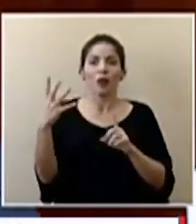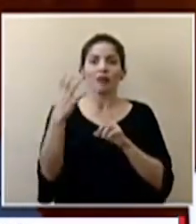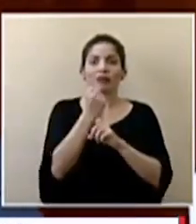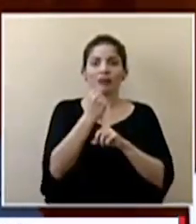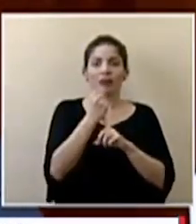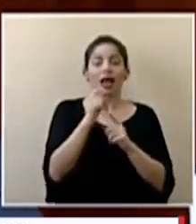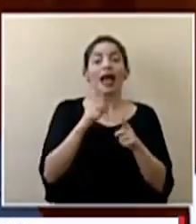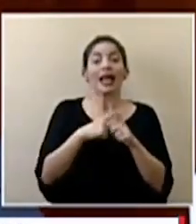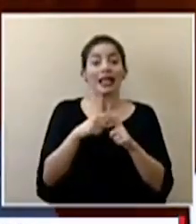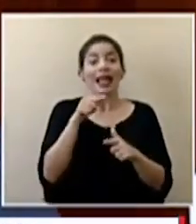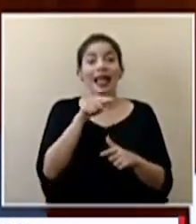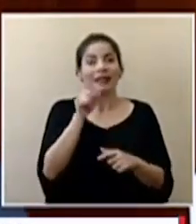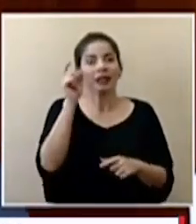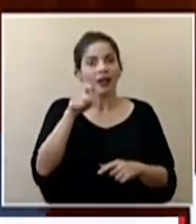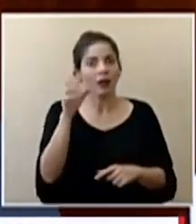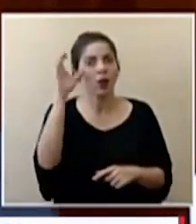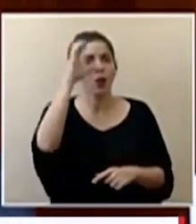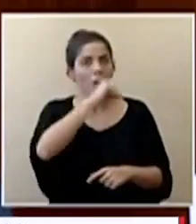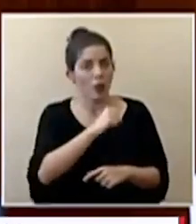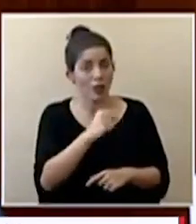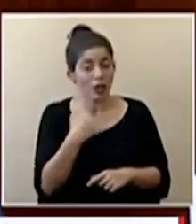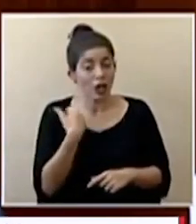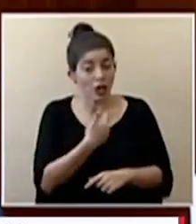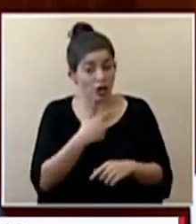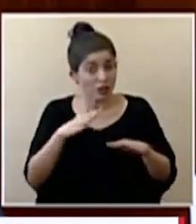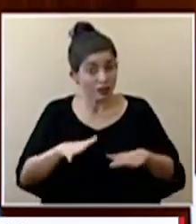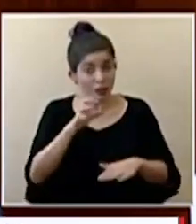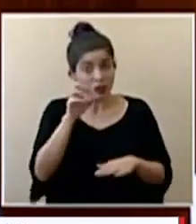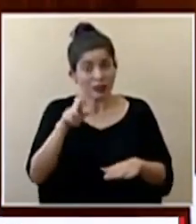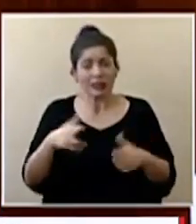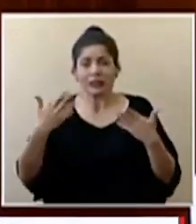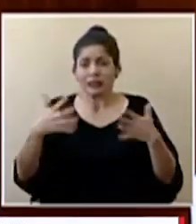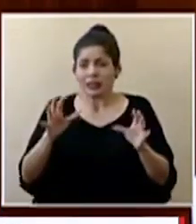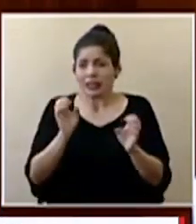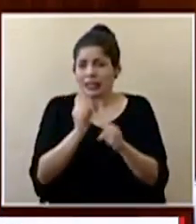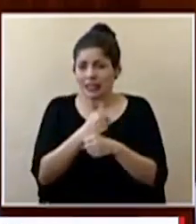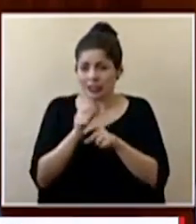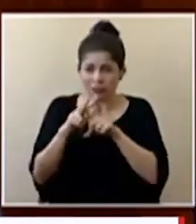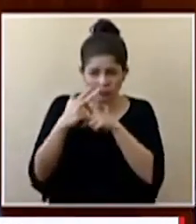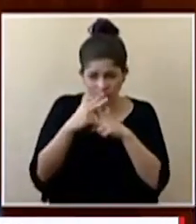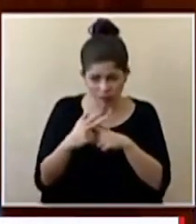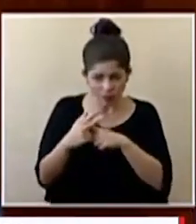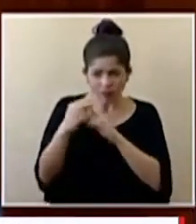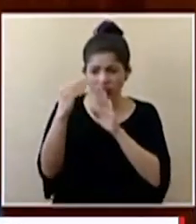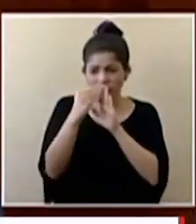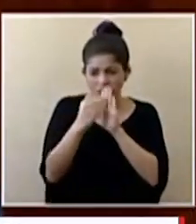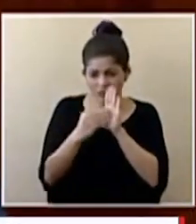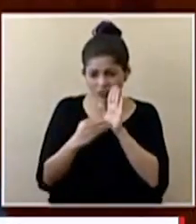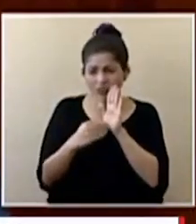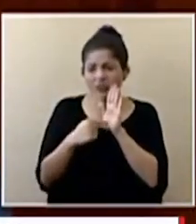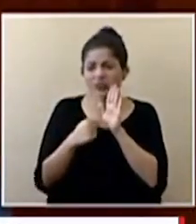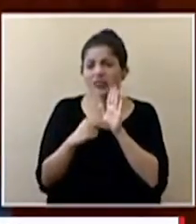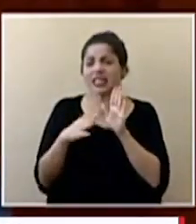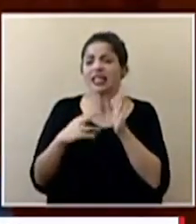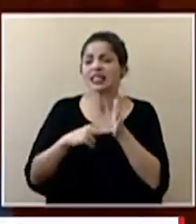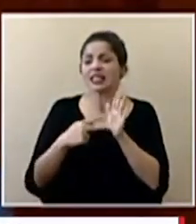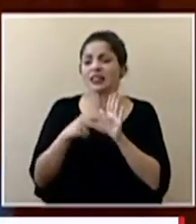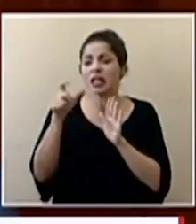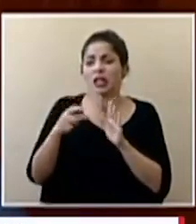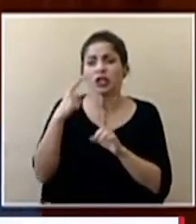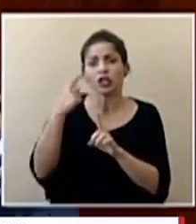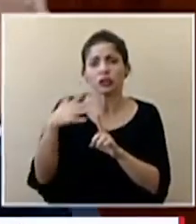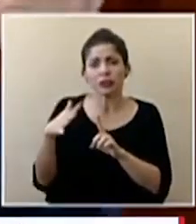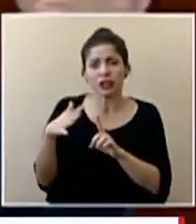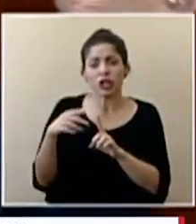de casos y eso tomando en consideración que nosotros en Costa Rica ya hicimos ajustes en la definición de lo que se considera un caso despechoso